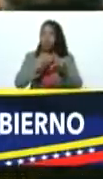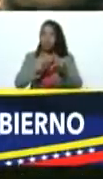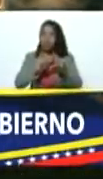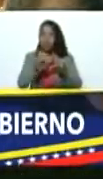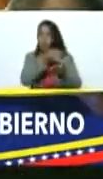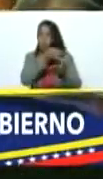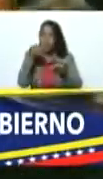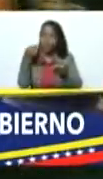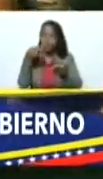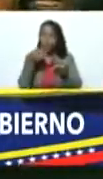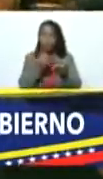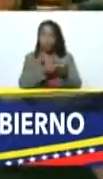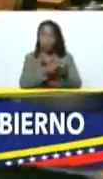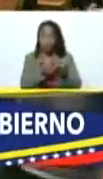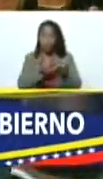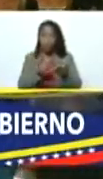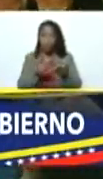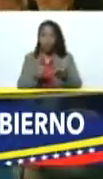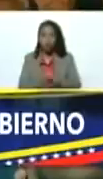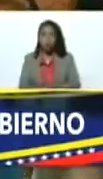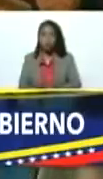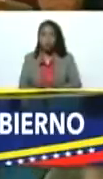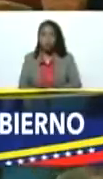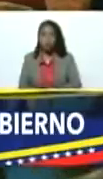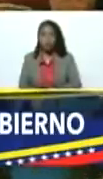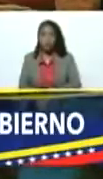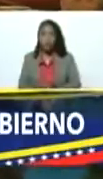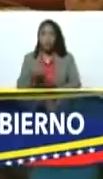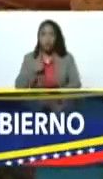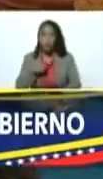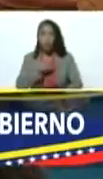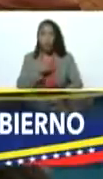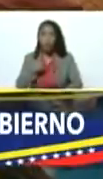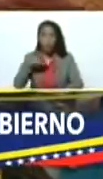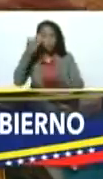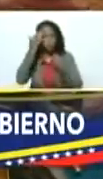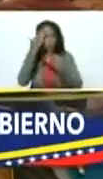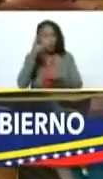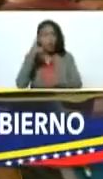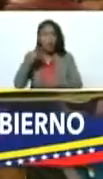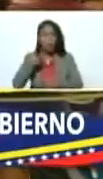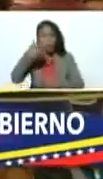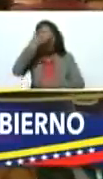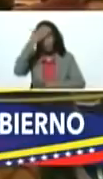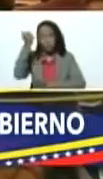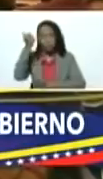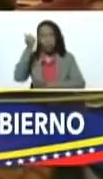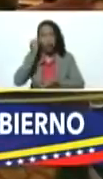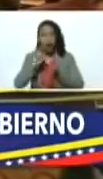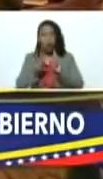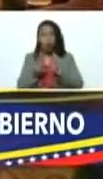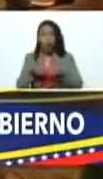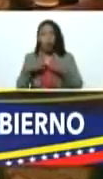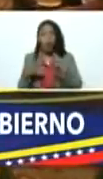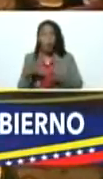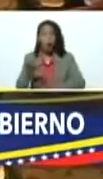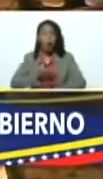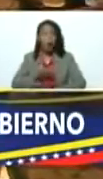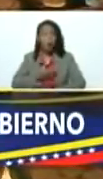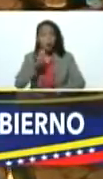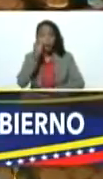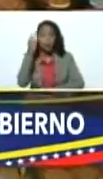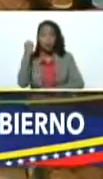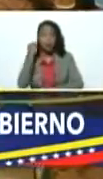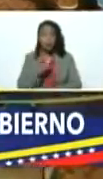Excelente. También yo quería saludar, porque se me pasó, a los alcaldes y